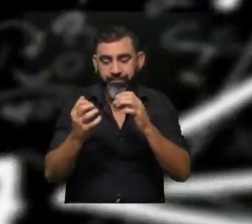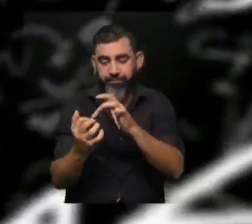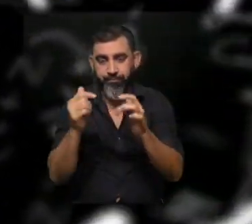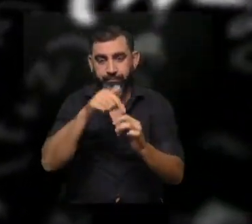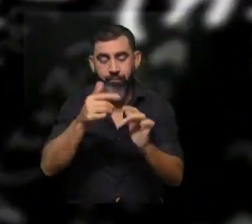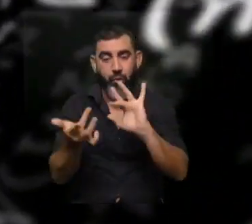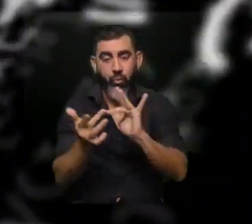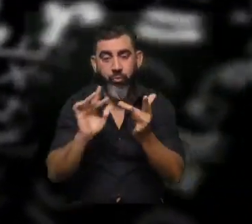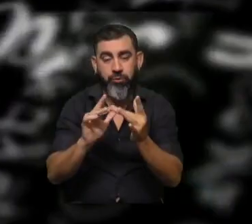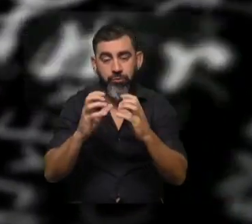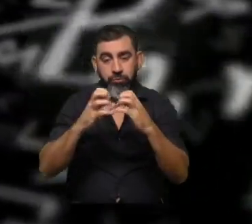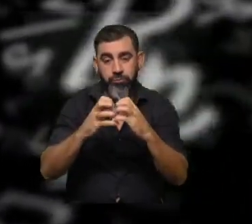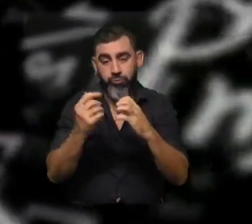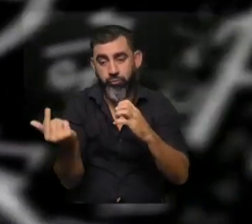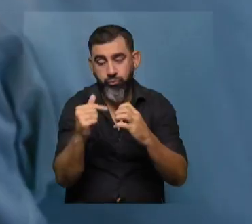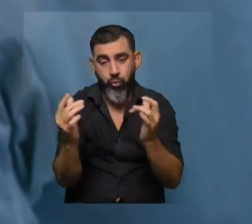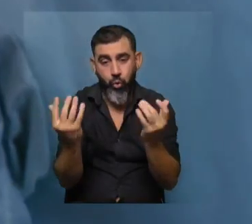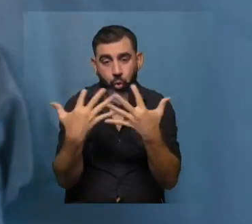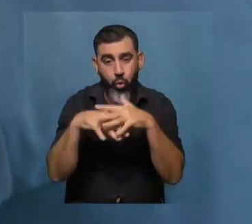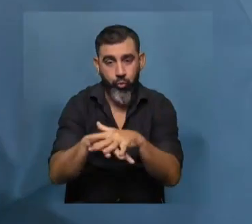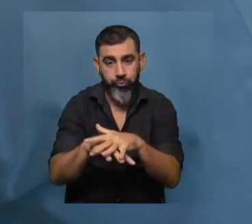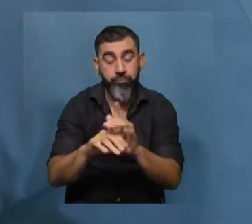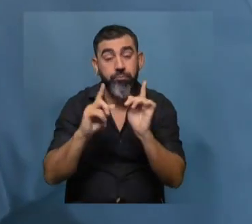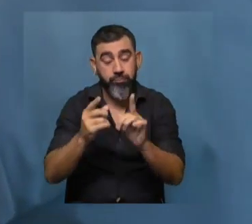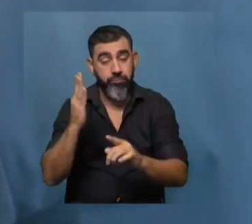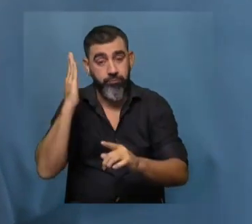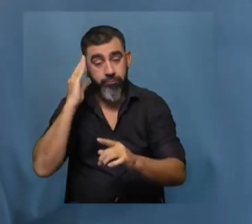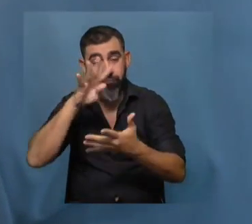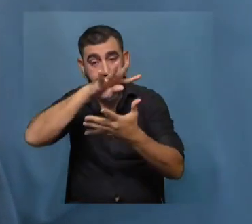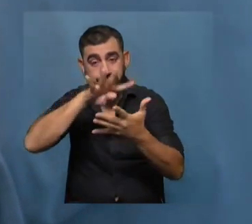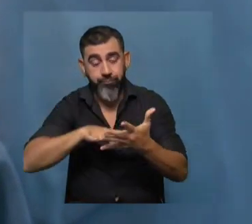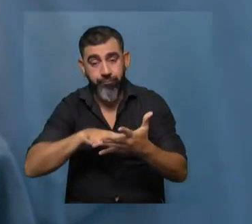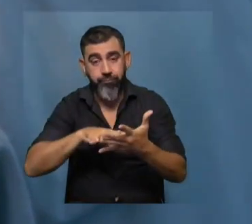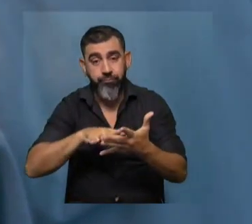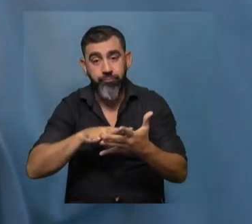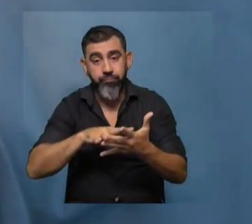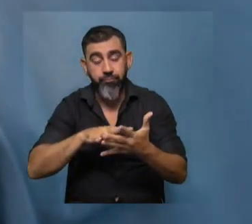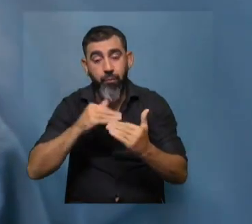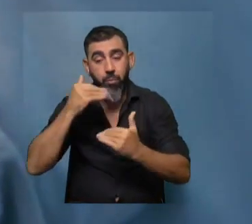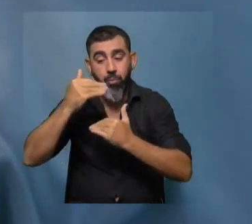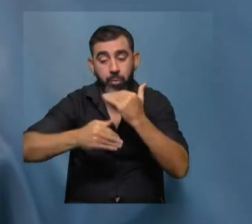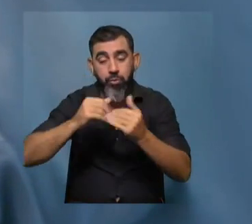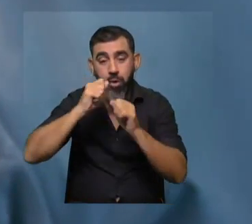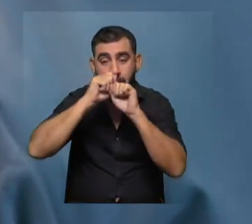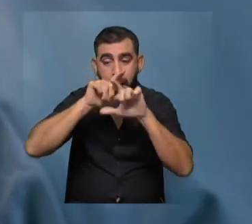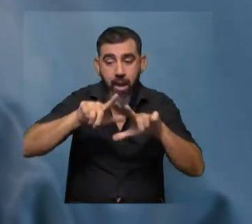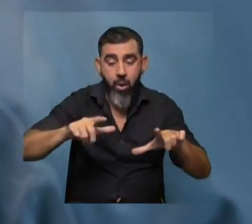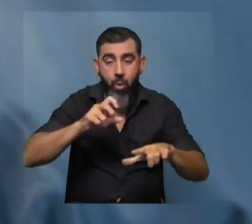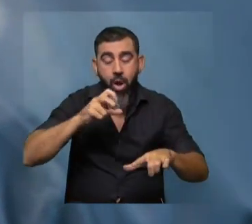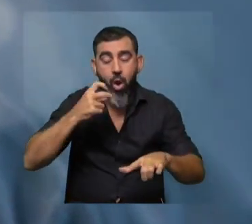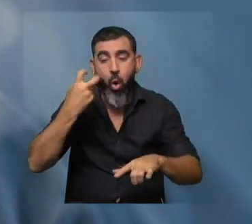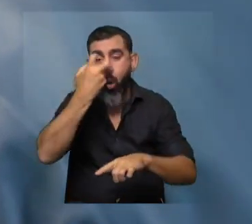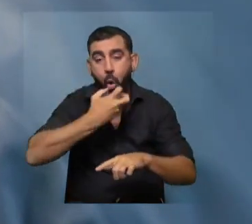hay mayor conexión entre un hemisferio y el otro. Y también sabemos que la lectura afecta tu procesamiento de la lengua oral en general,